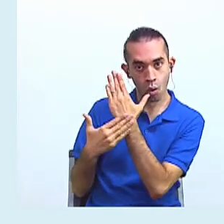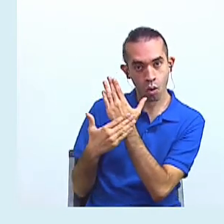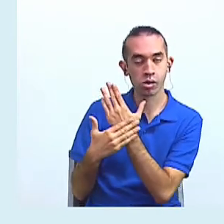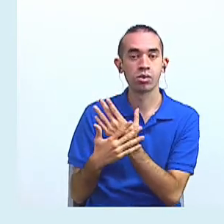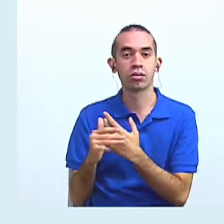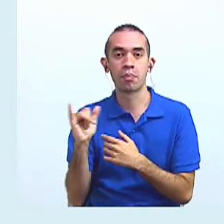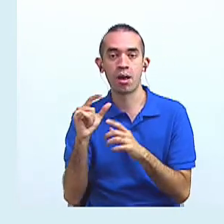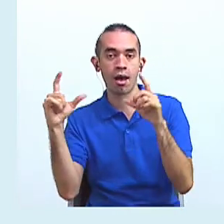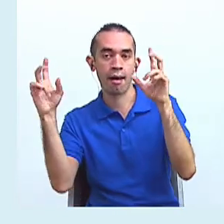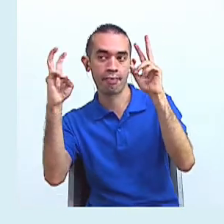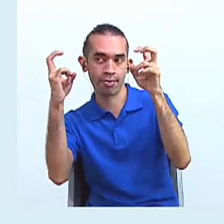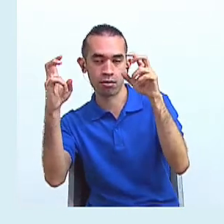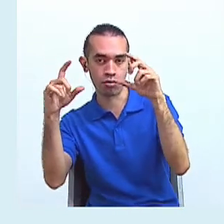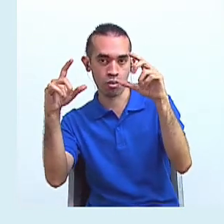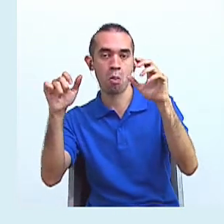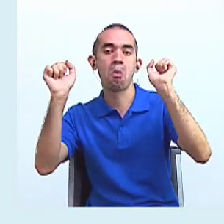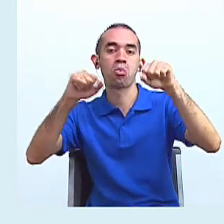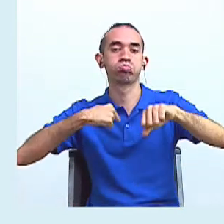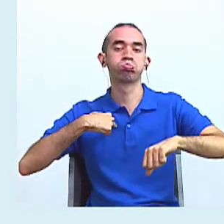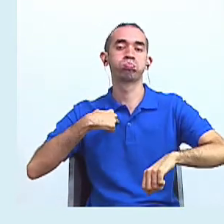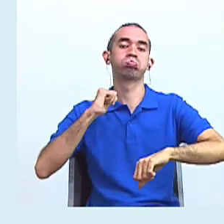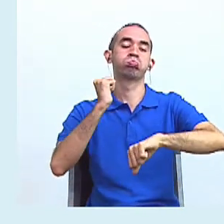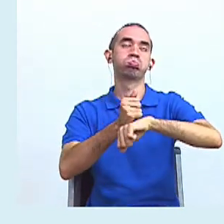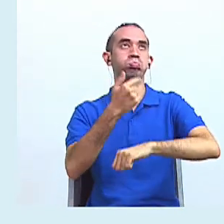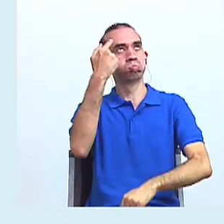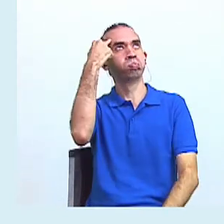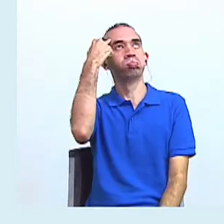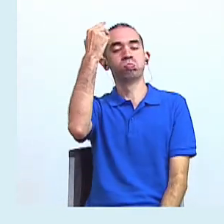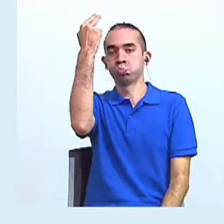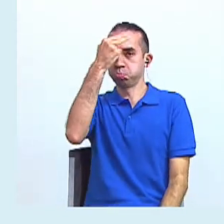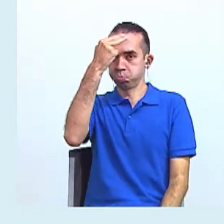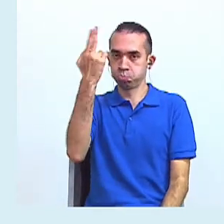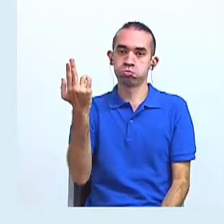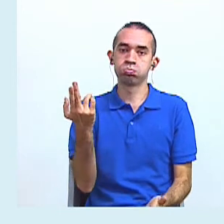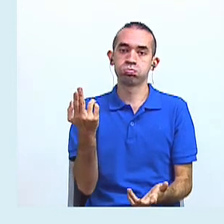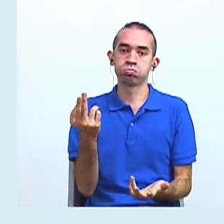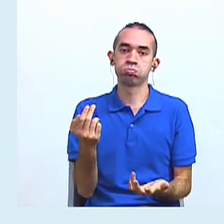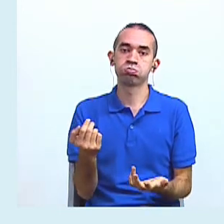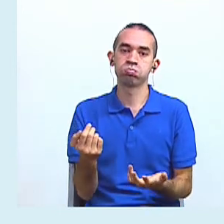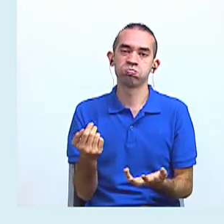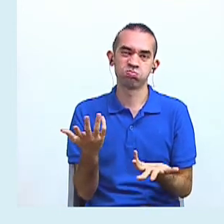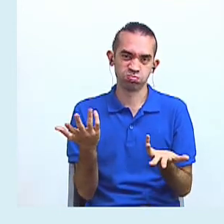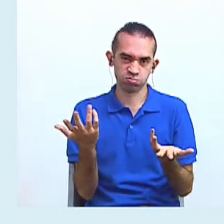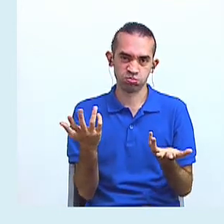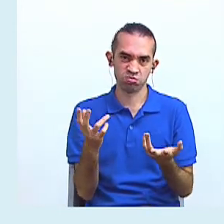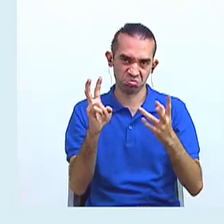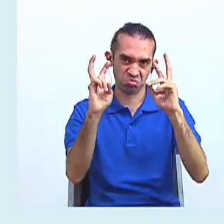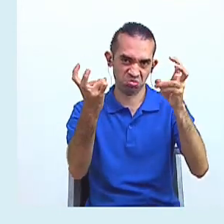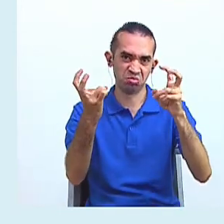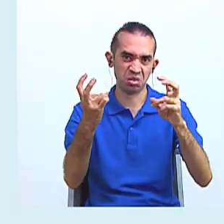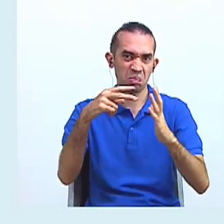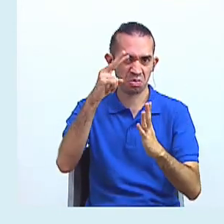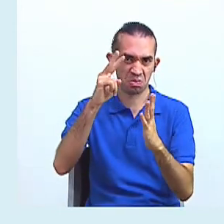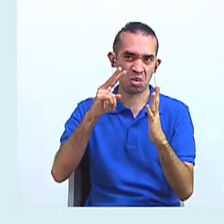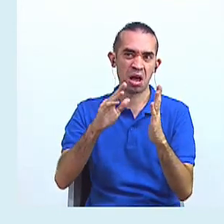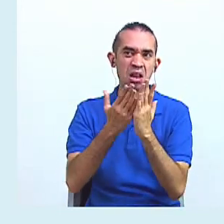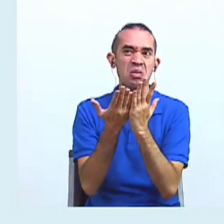yo podría establecer una hipótesis. ¿De qué creen ustedes que va a tratar nuestro libro?